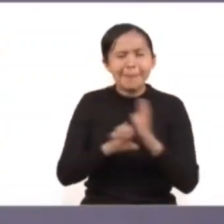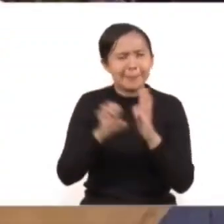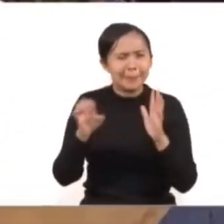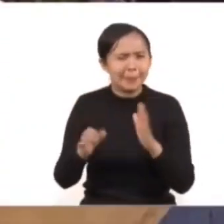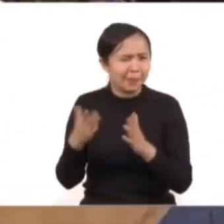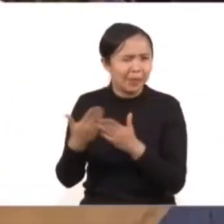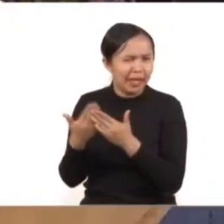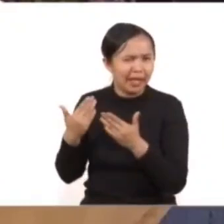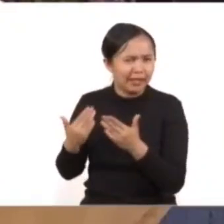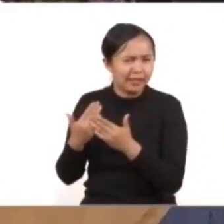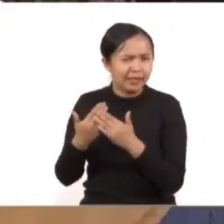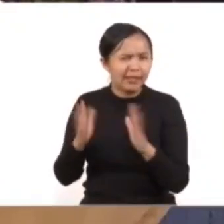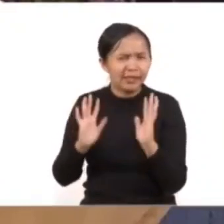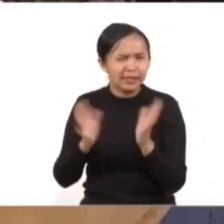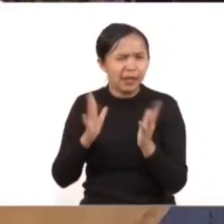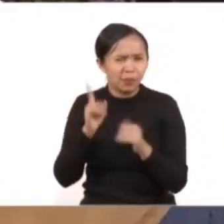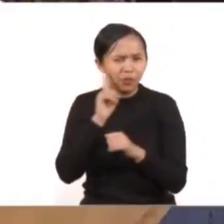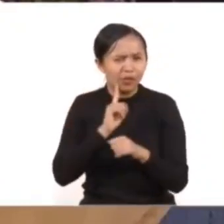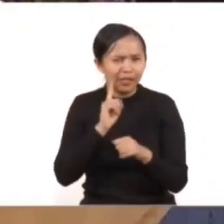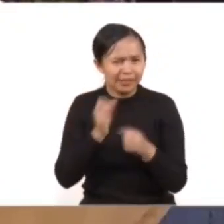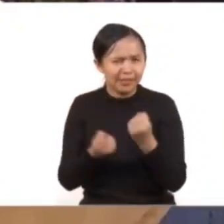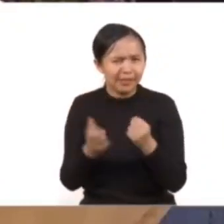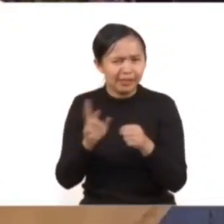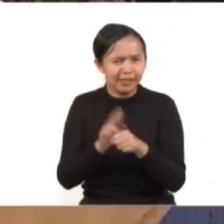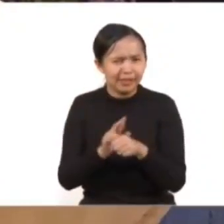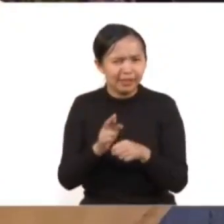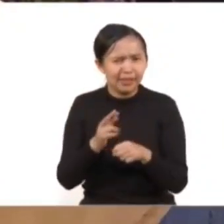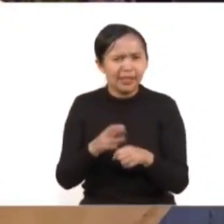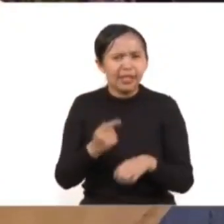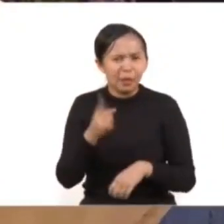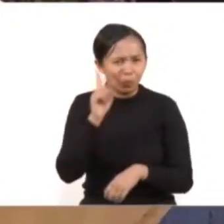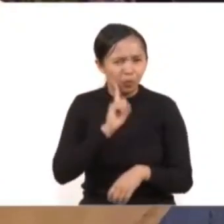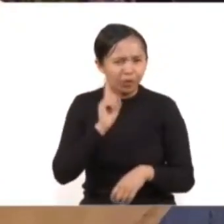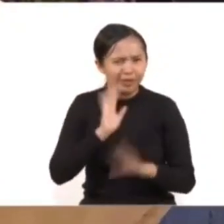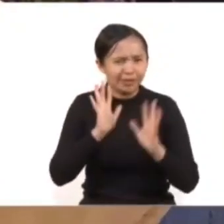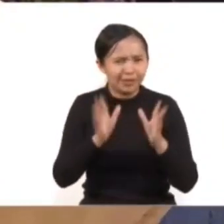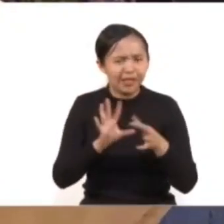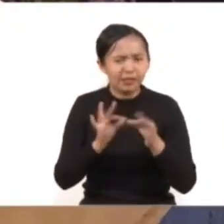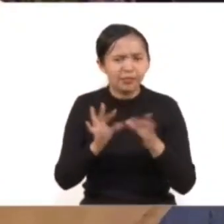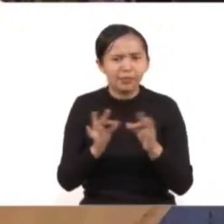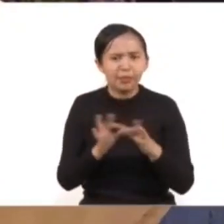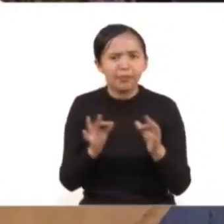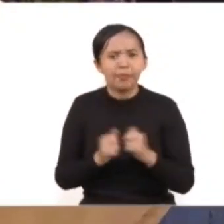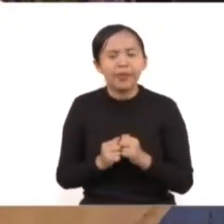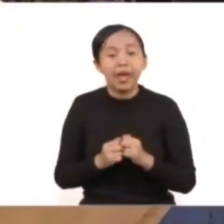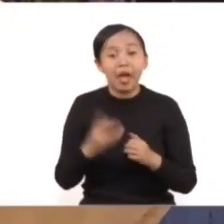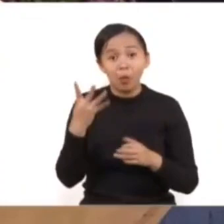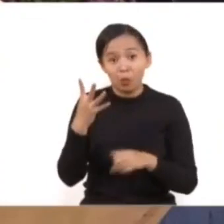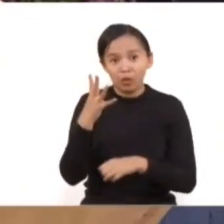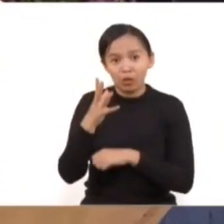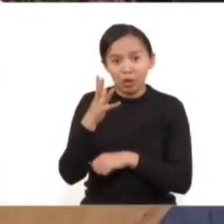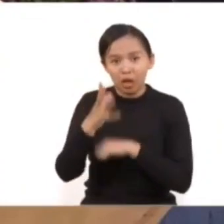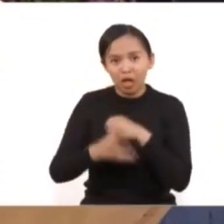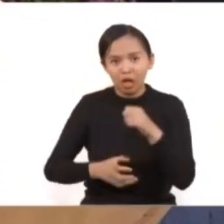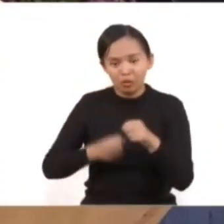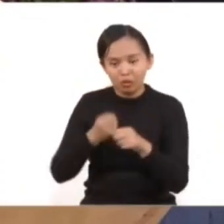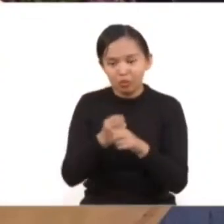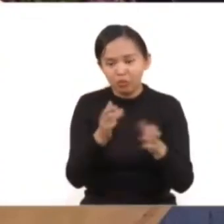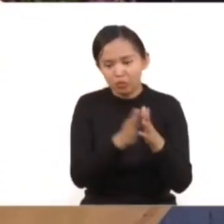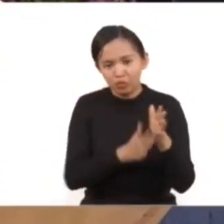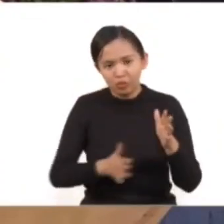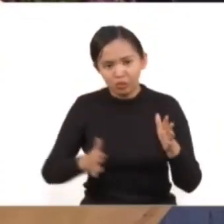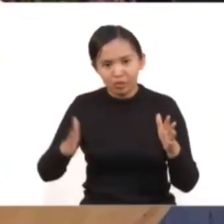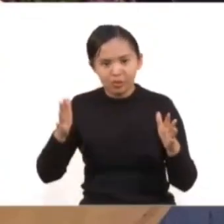punto que ya tocó la secretaria de las Mujeres relacionado precisamente con cómo en cuatro años la percepción de la